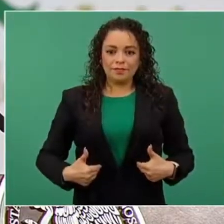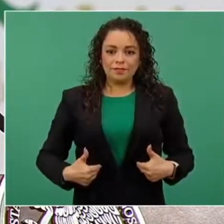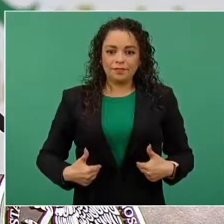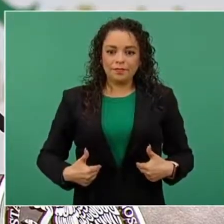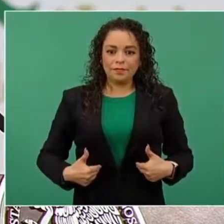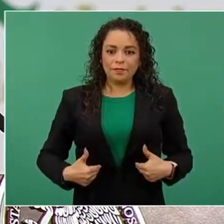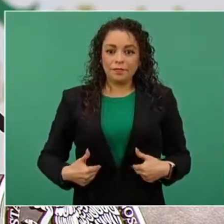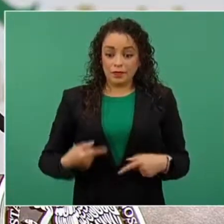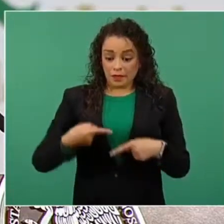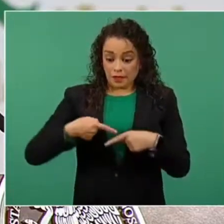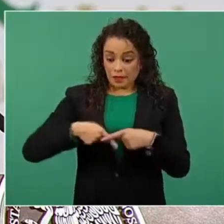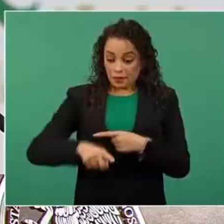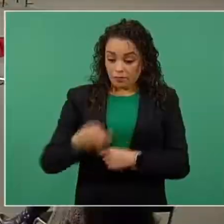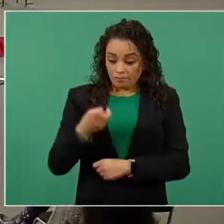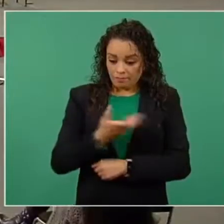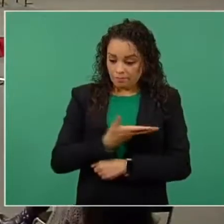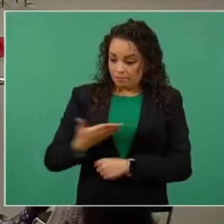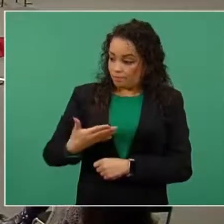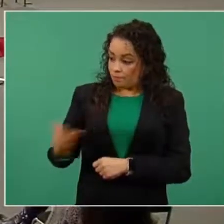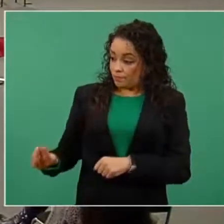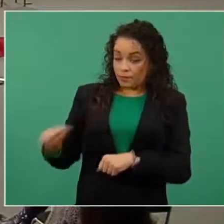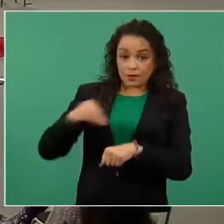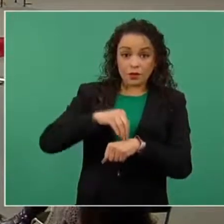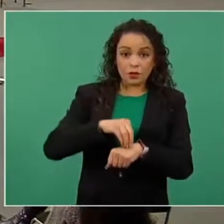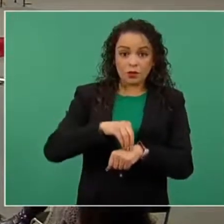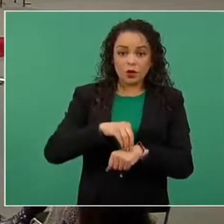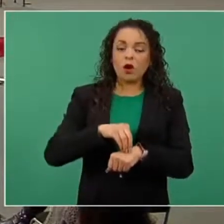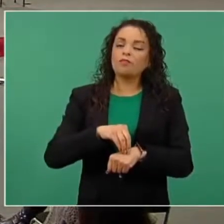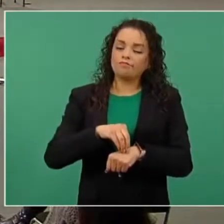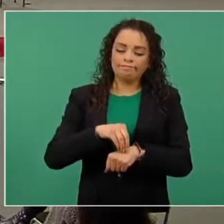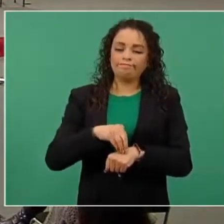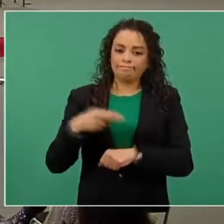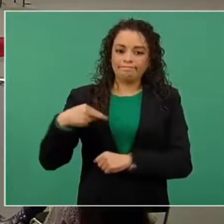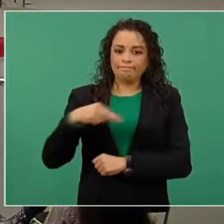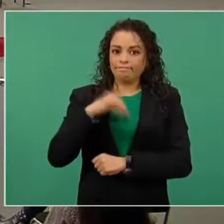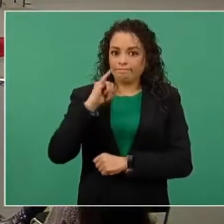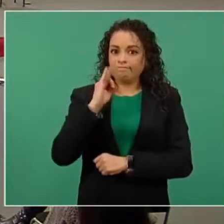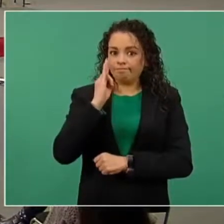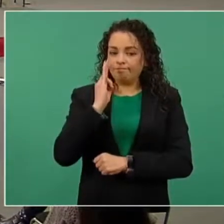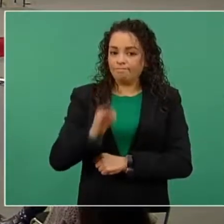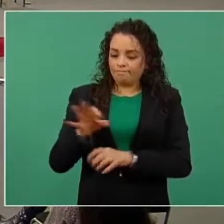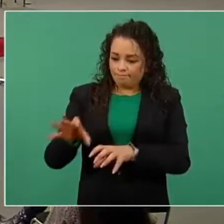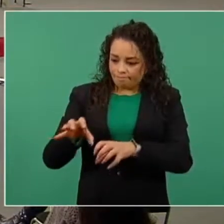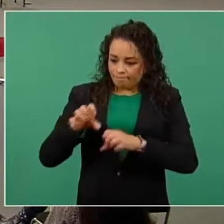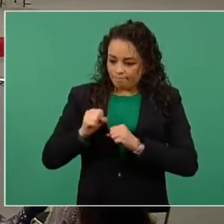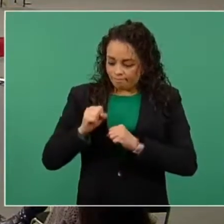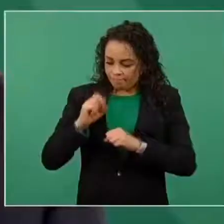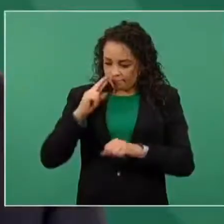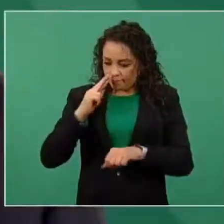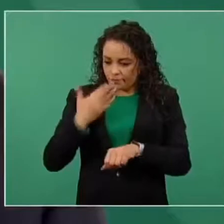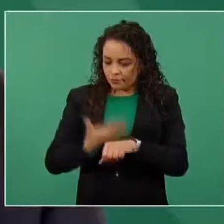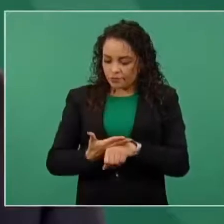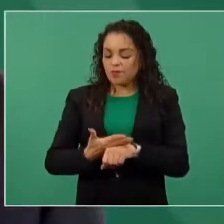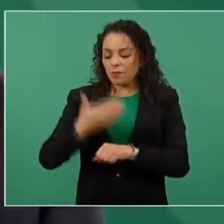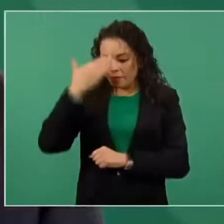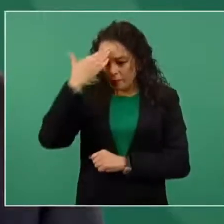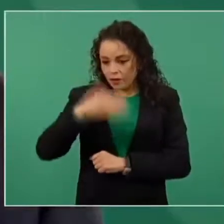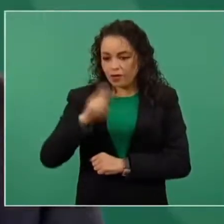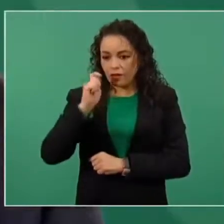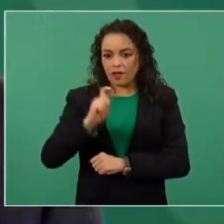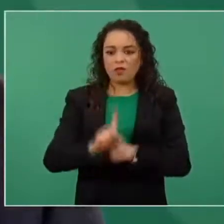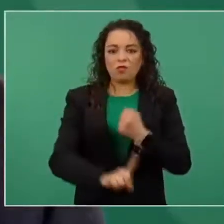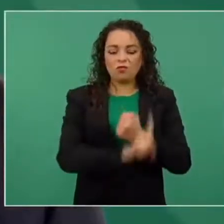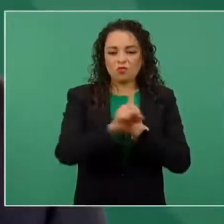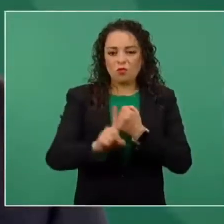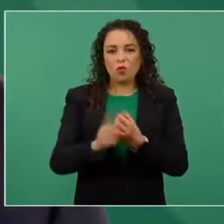de este gobierno hemos asumido plenamente nuestra responsabilidad, reconociendo a la existencia de una crisis humanitaria y de violación de